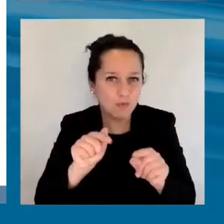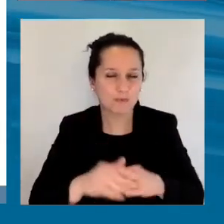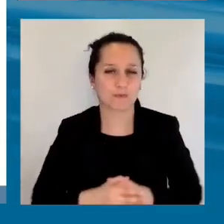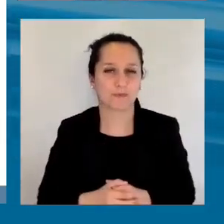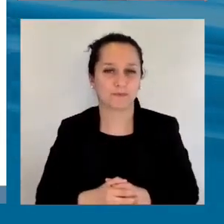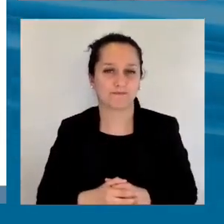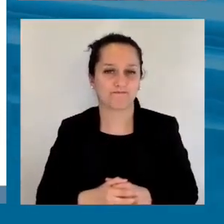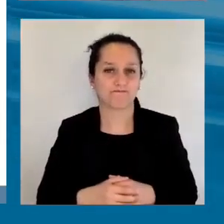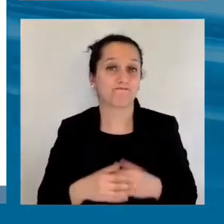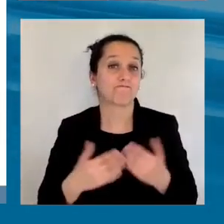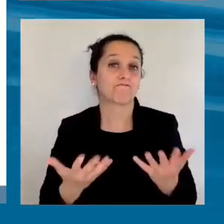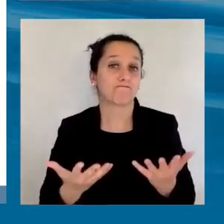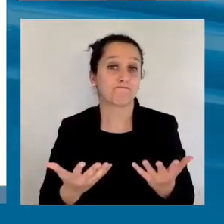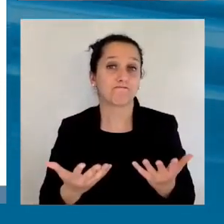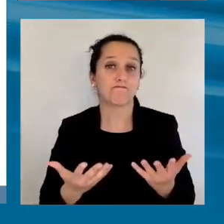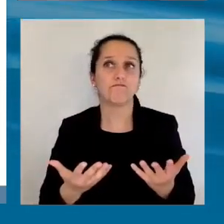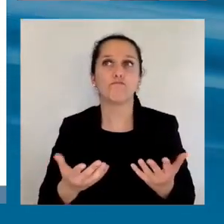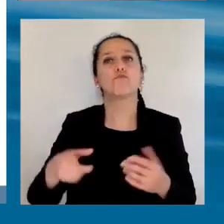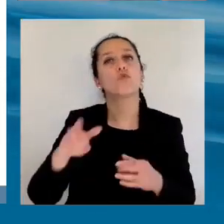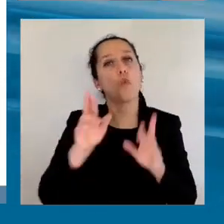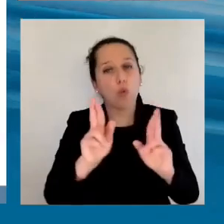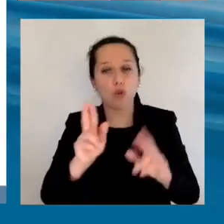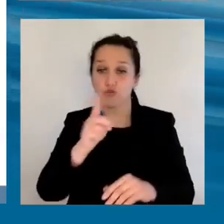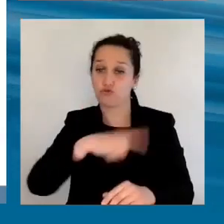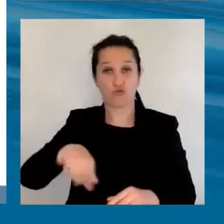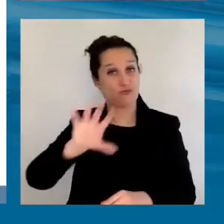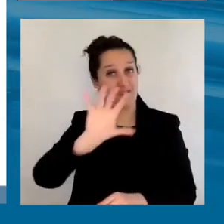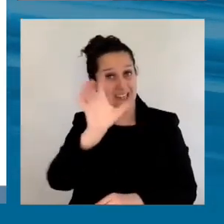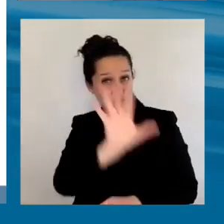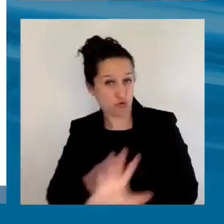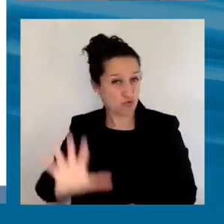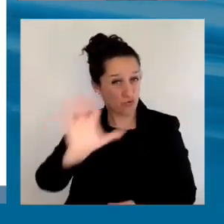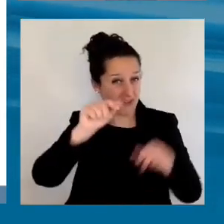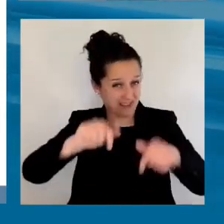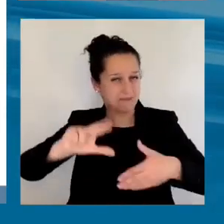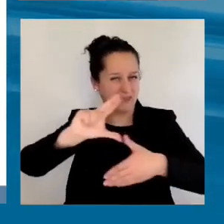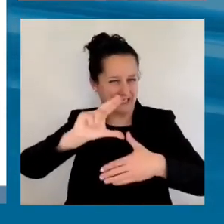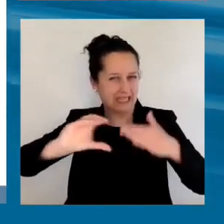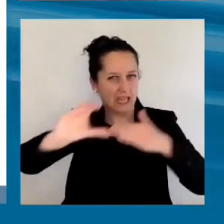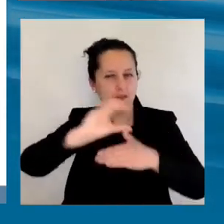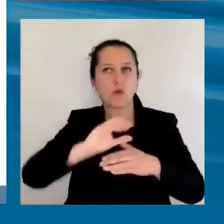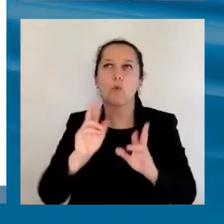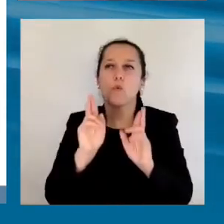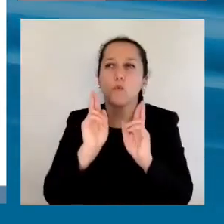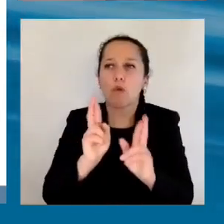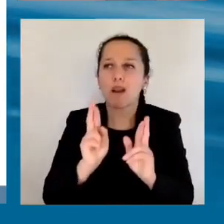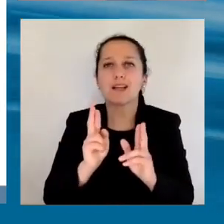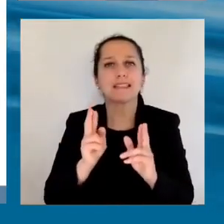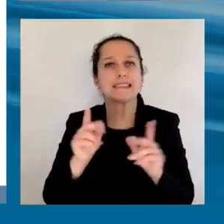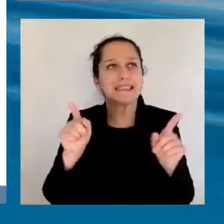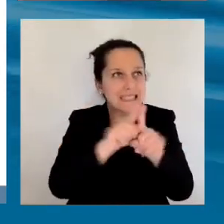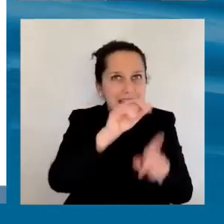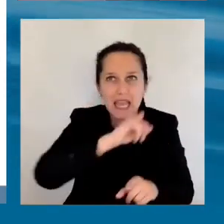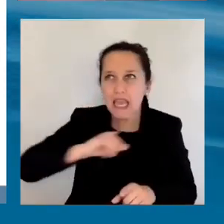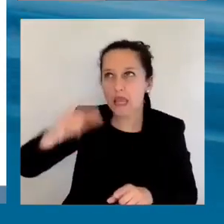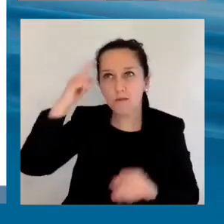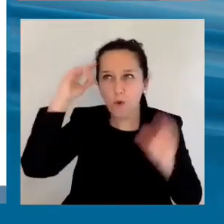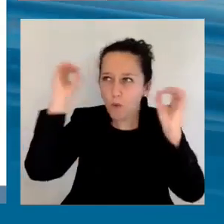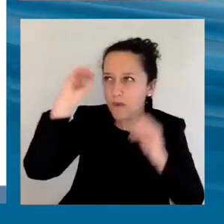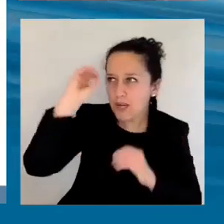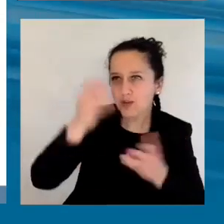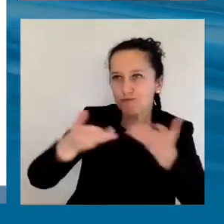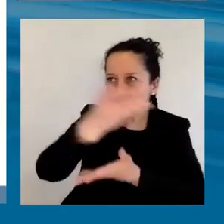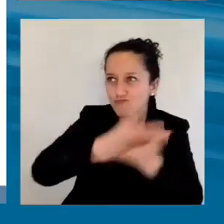comunes como región y qué beneficios y ante cuáles foros. Esa es una pregunta que sigue siendo fundamental y,